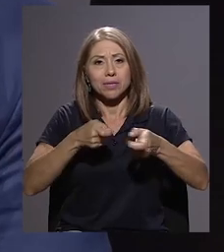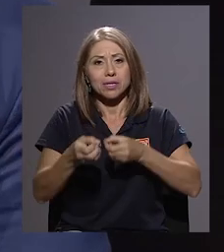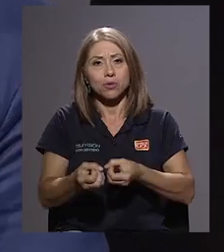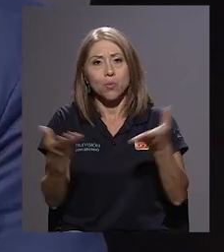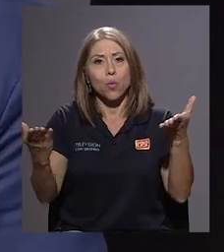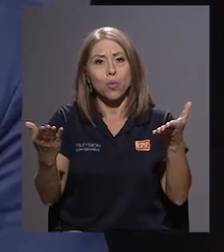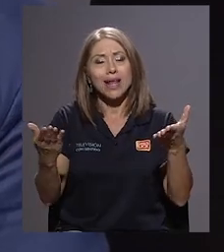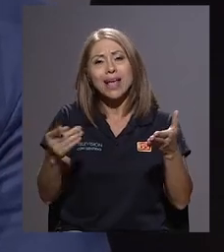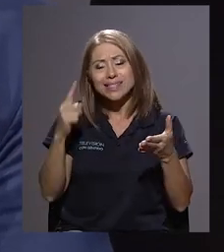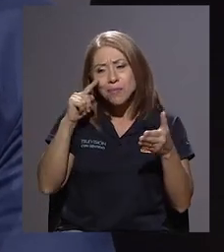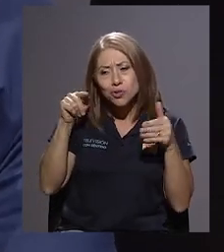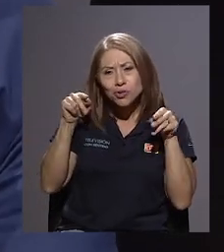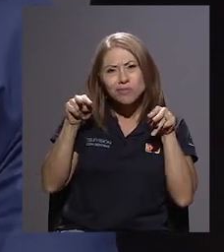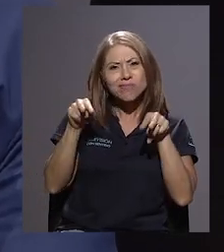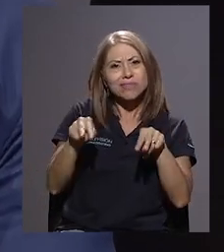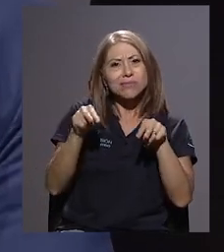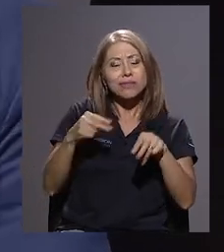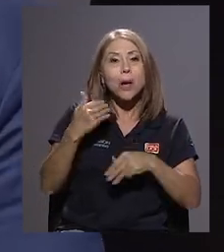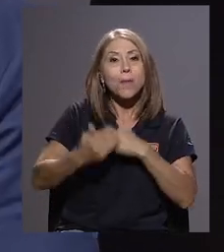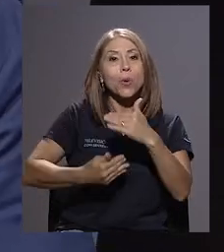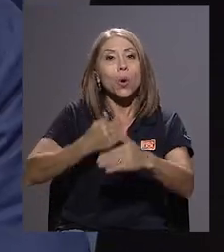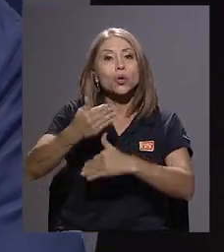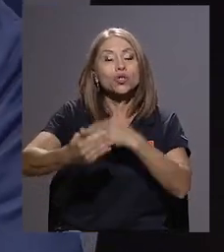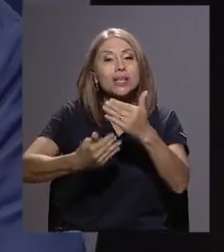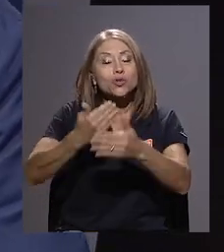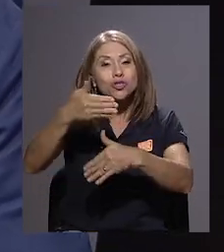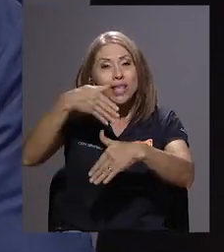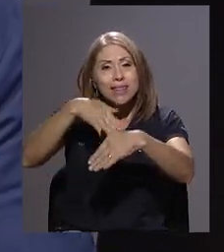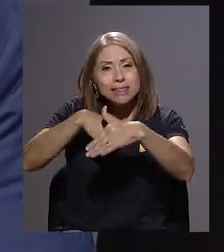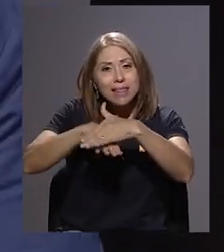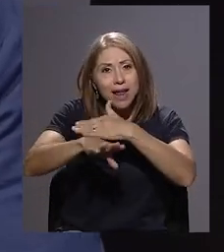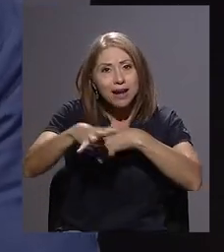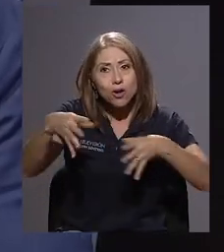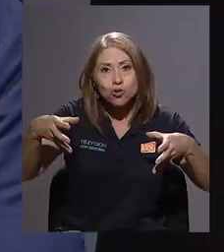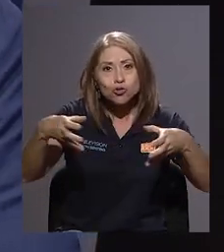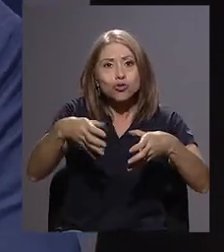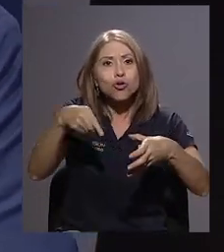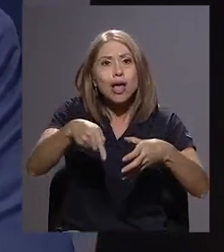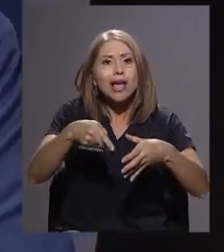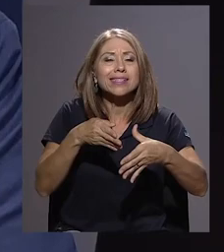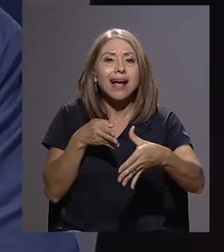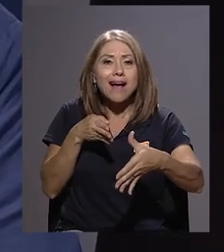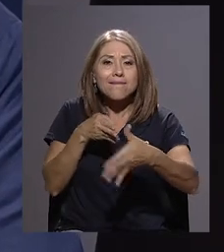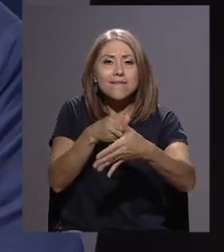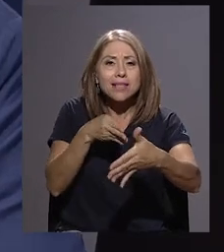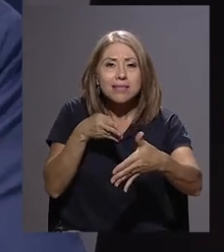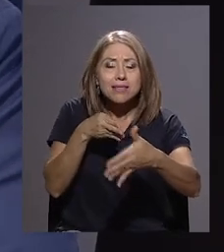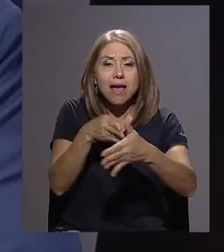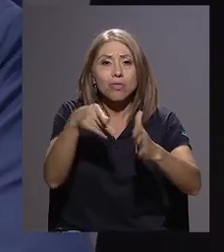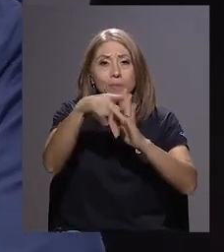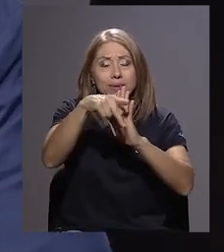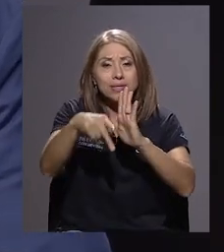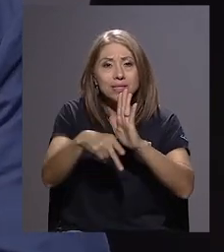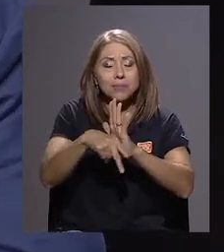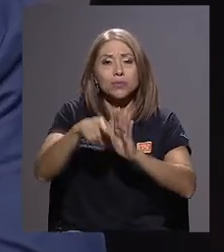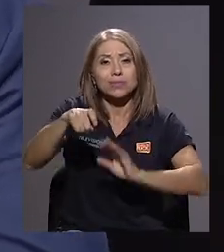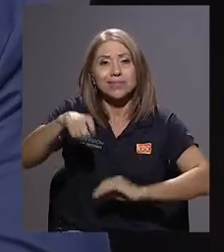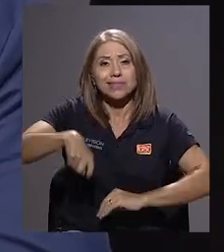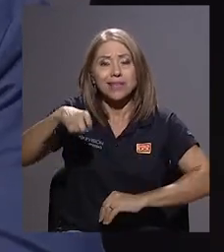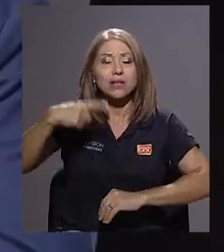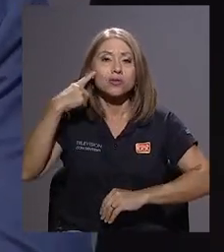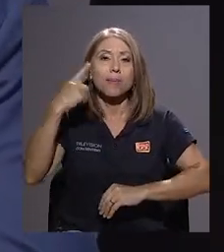cómo los procesos internos de gestión están afectando ese tipo de principios que